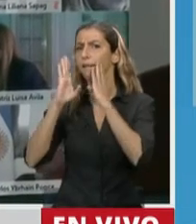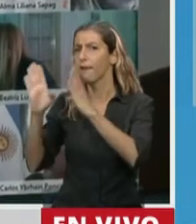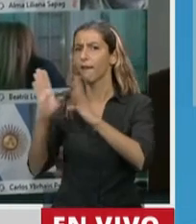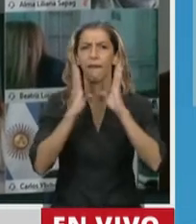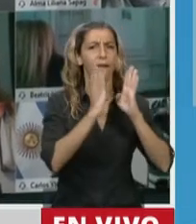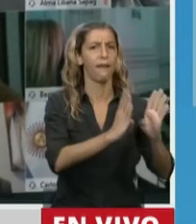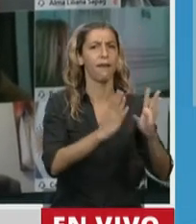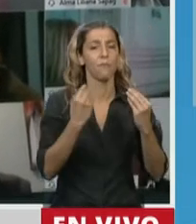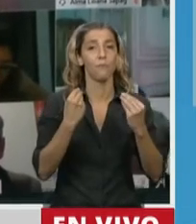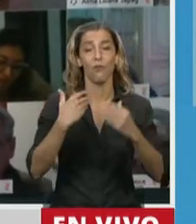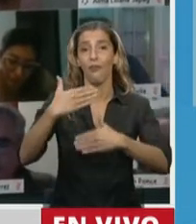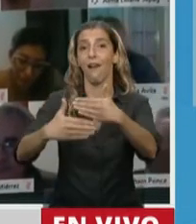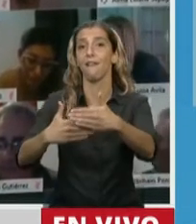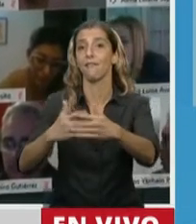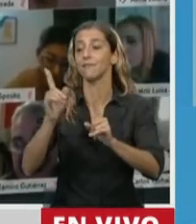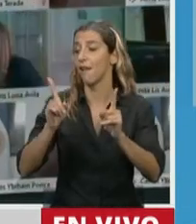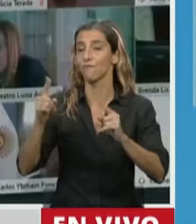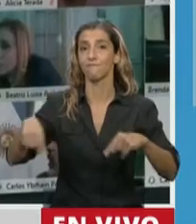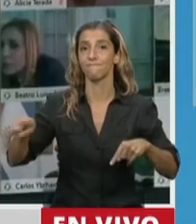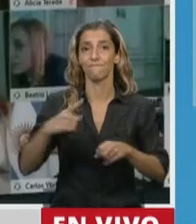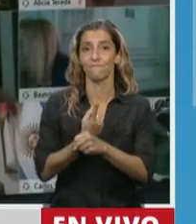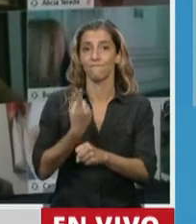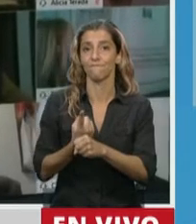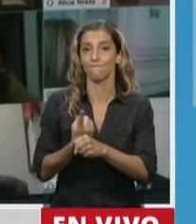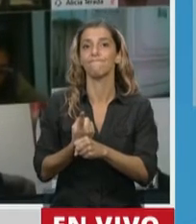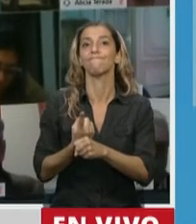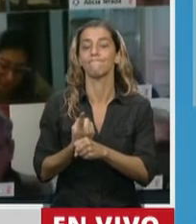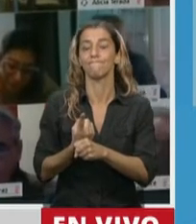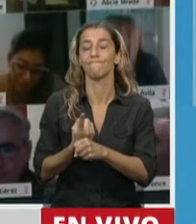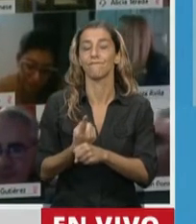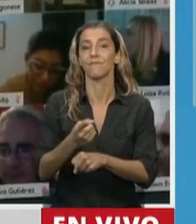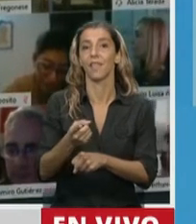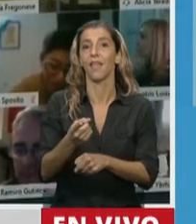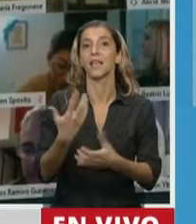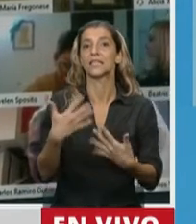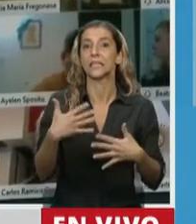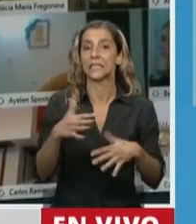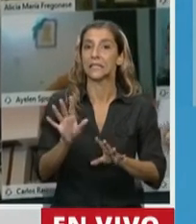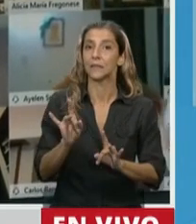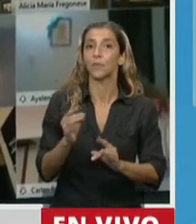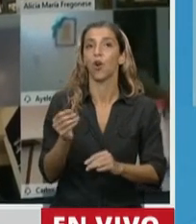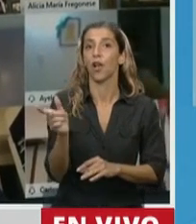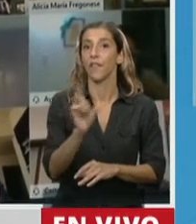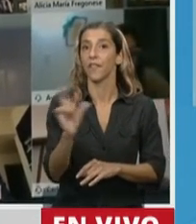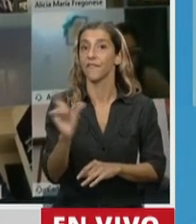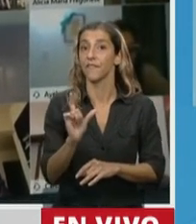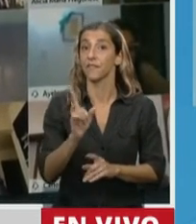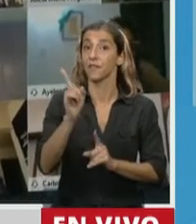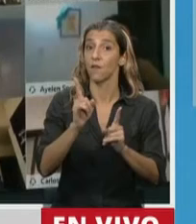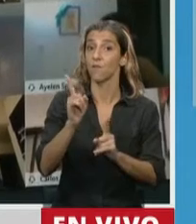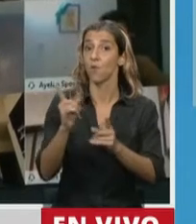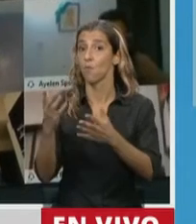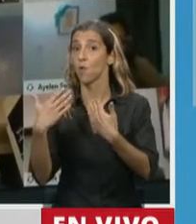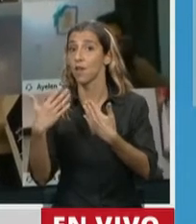riesgo de generar una diferencia entre los que tienen y los que no tienen, entre los que pueden